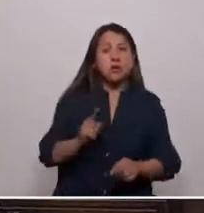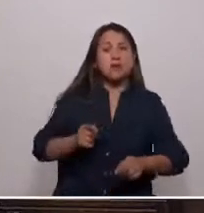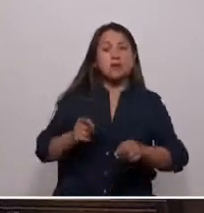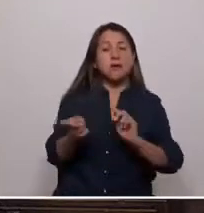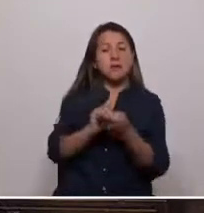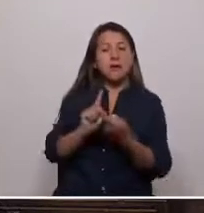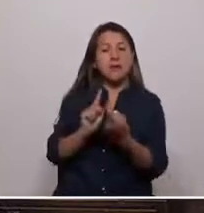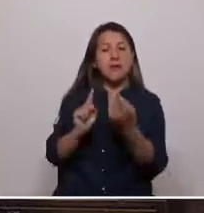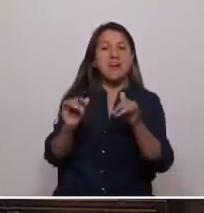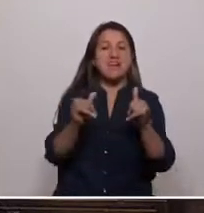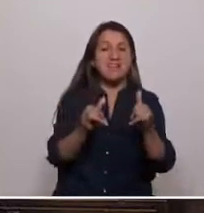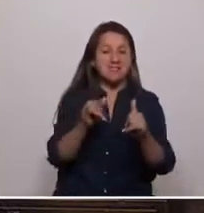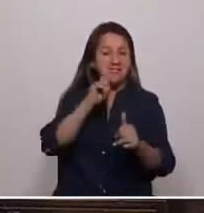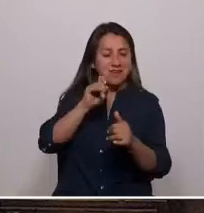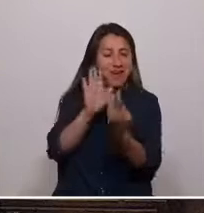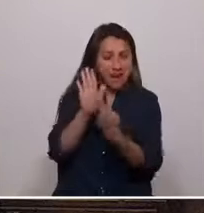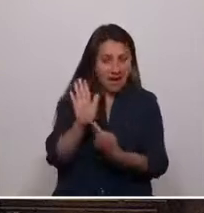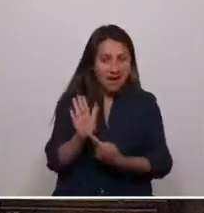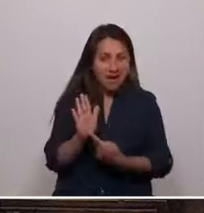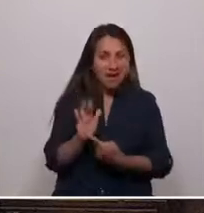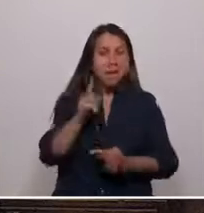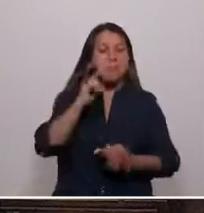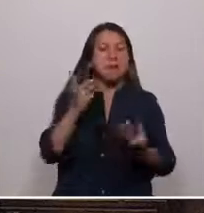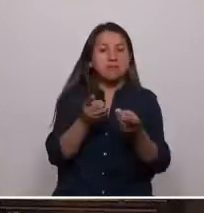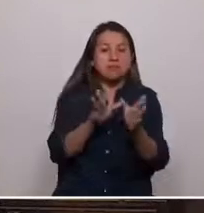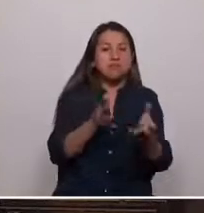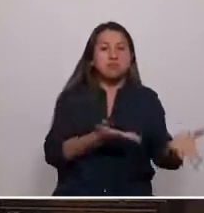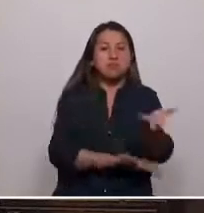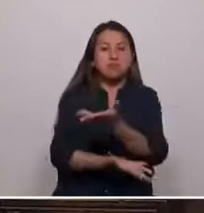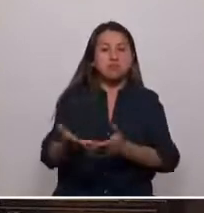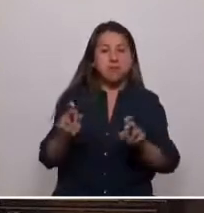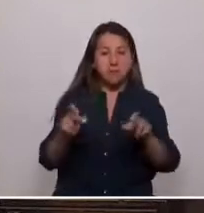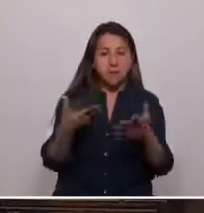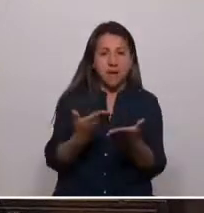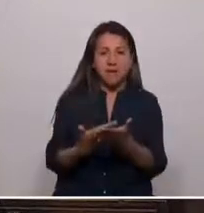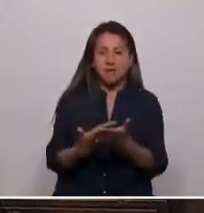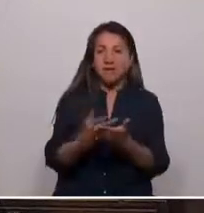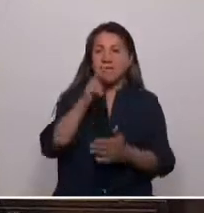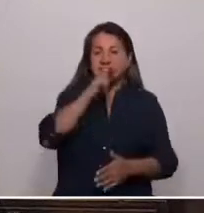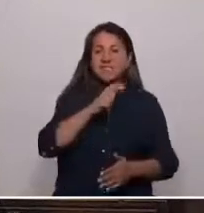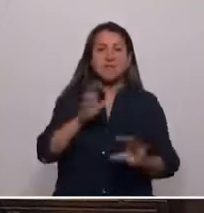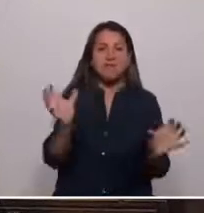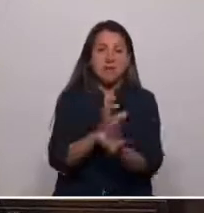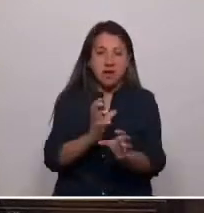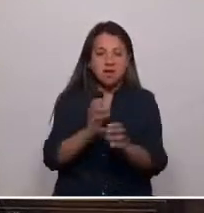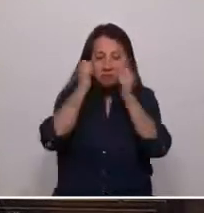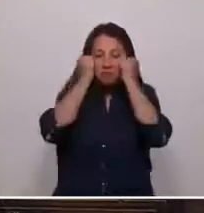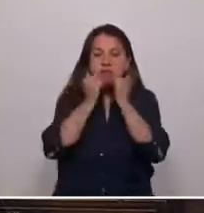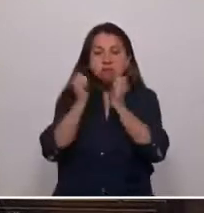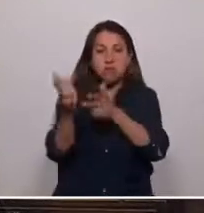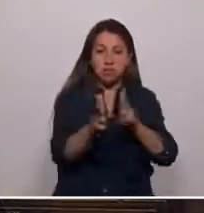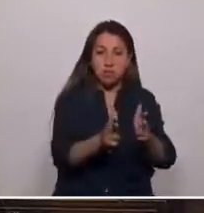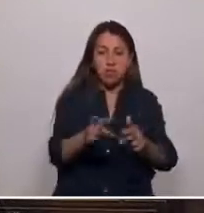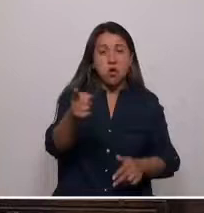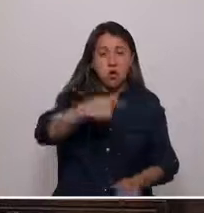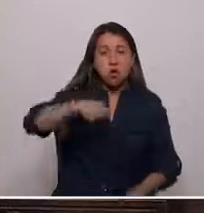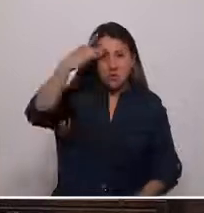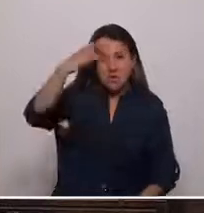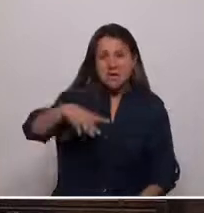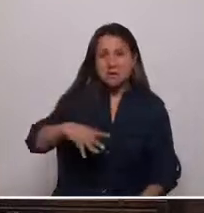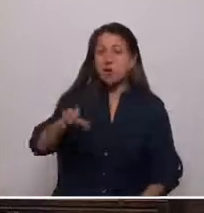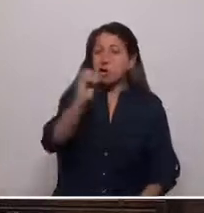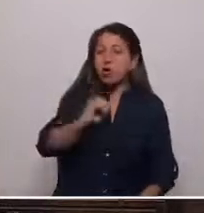político democrático fluya en paz, sin violencia ni terrorismo. Como creo muchos saben o se imaginan,